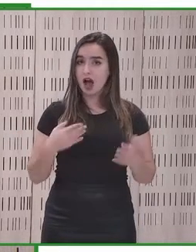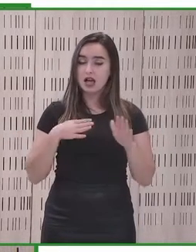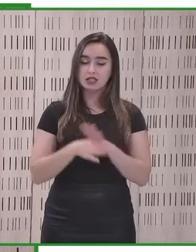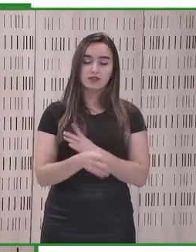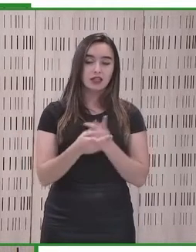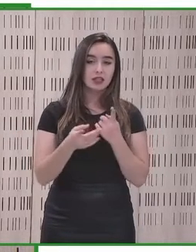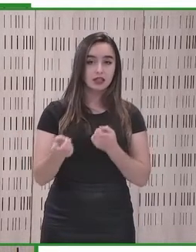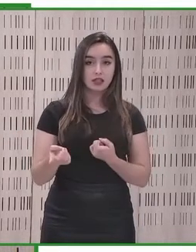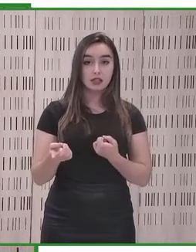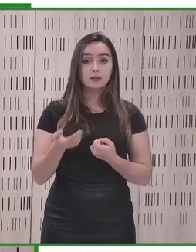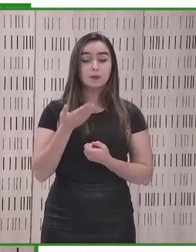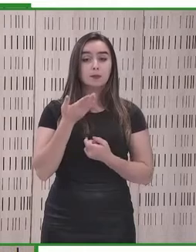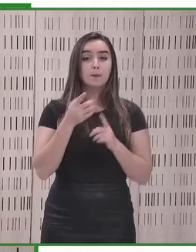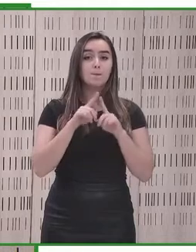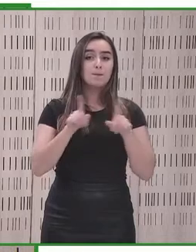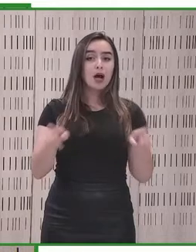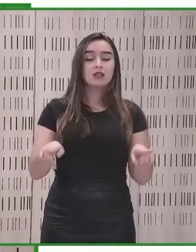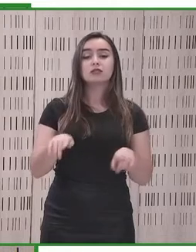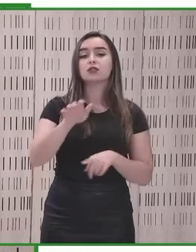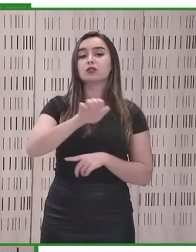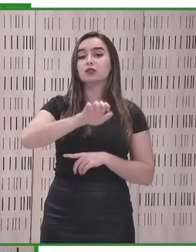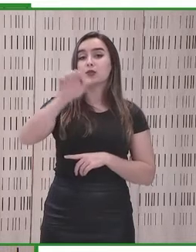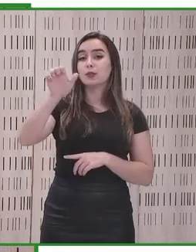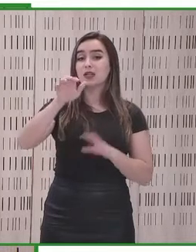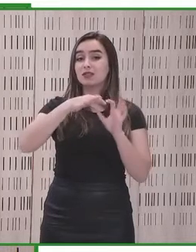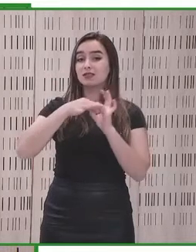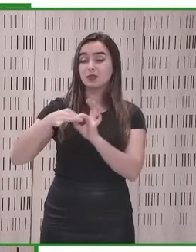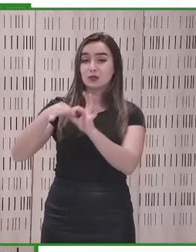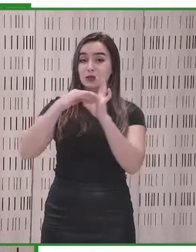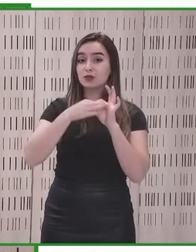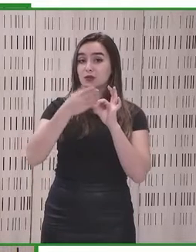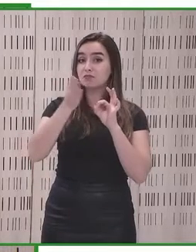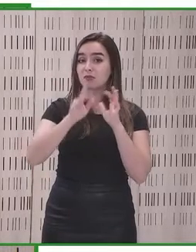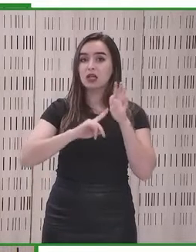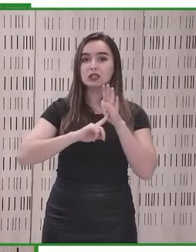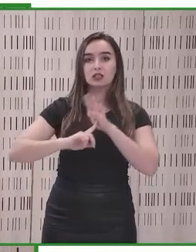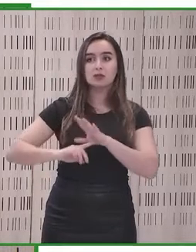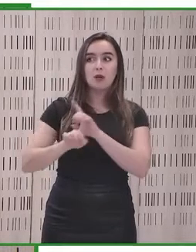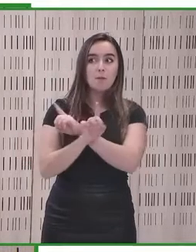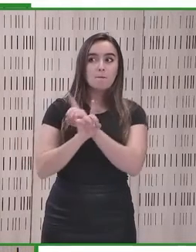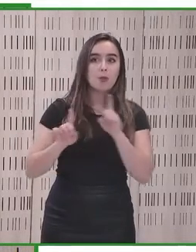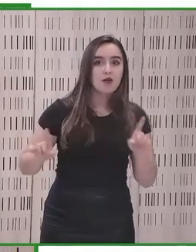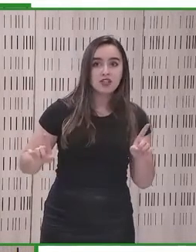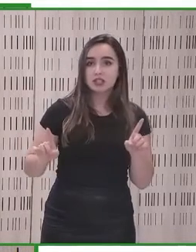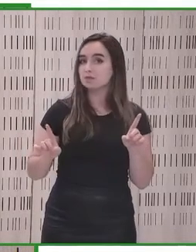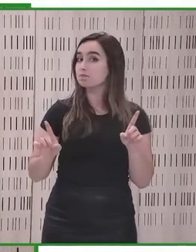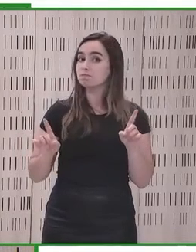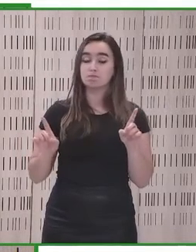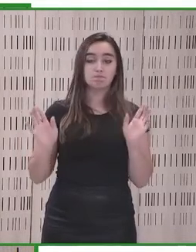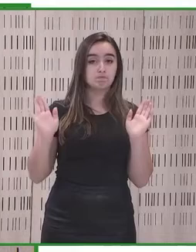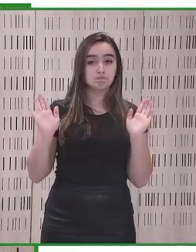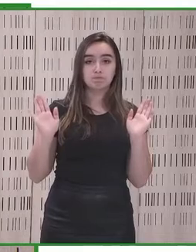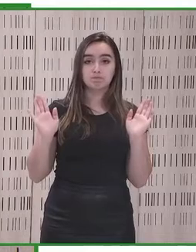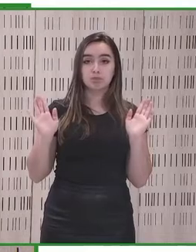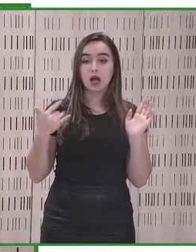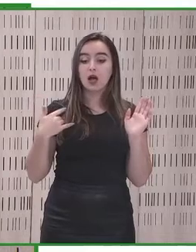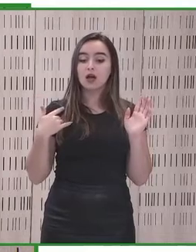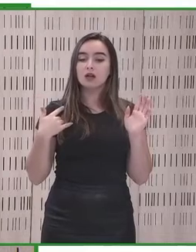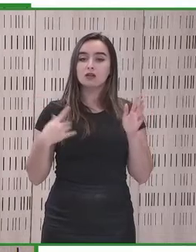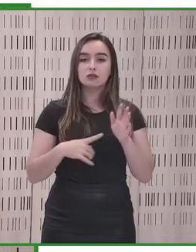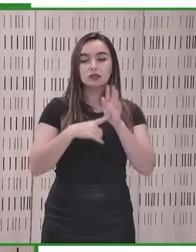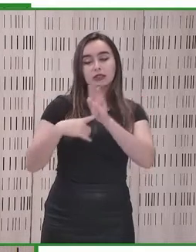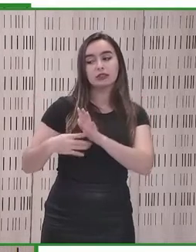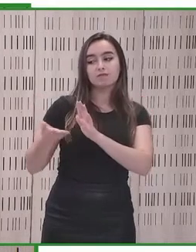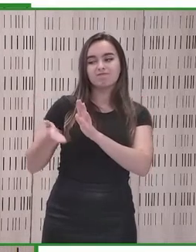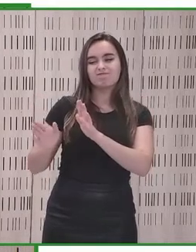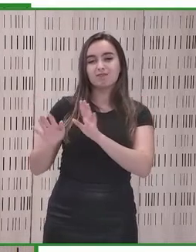Europea, por ejemplo, todavía no prohíbe la discriminación basada en la discapacidad en todos los ámbitos